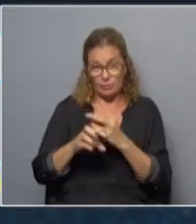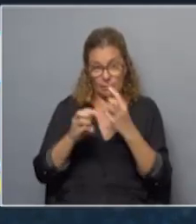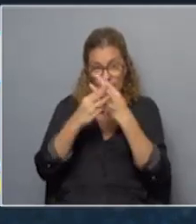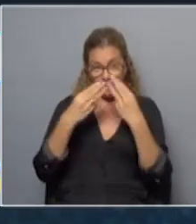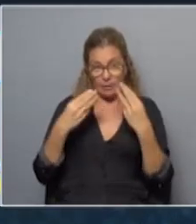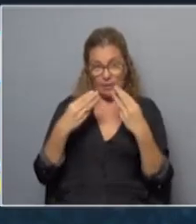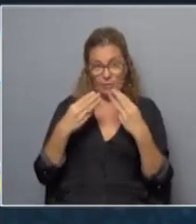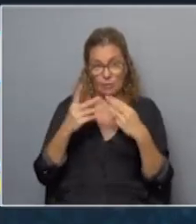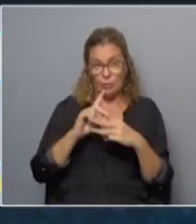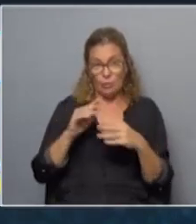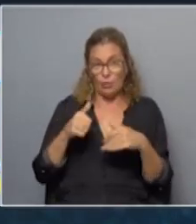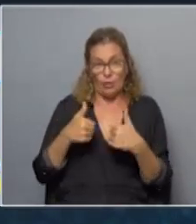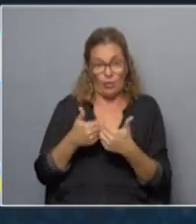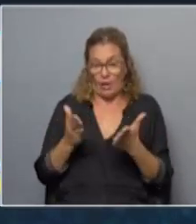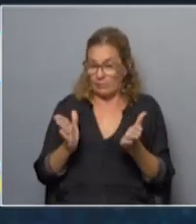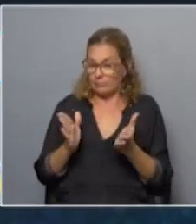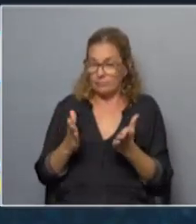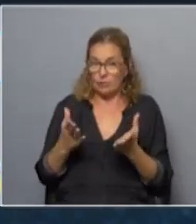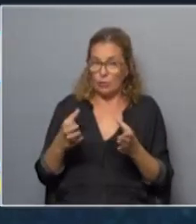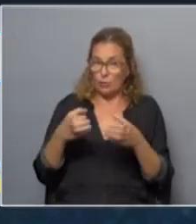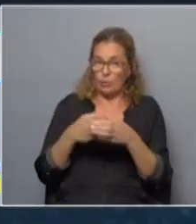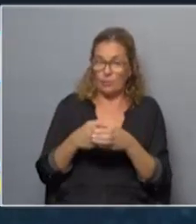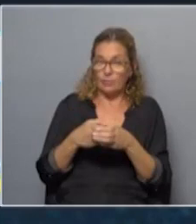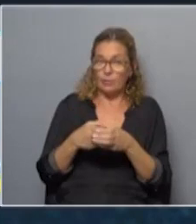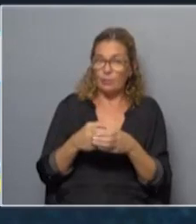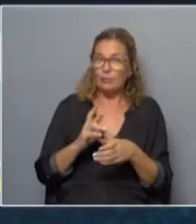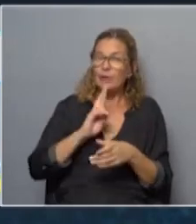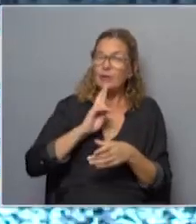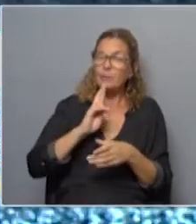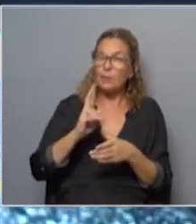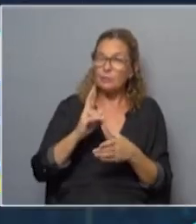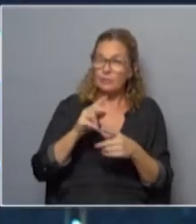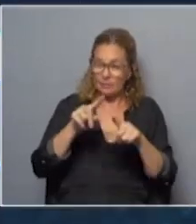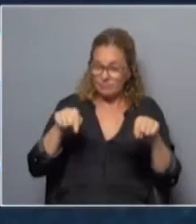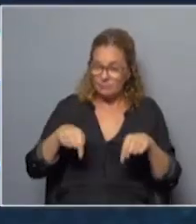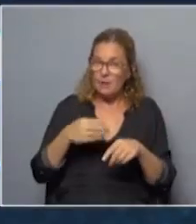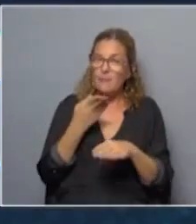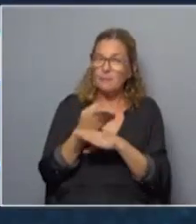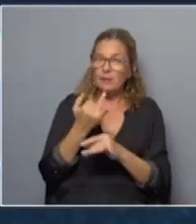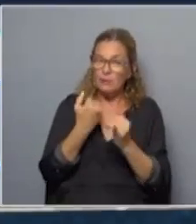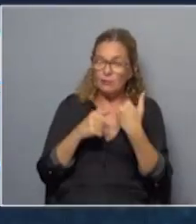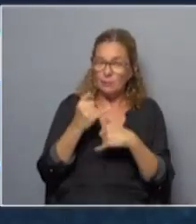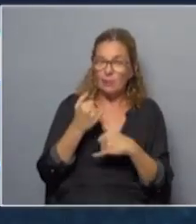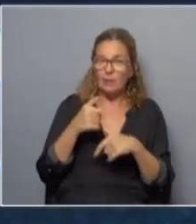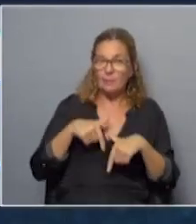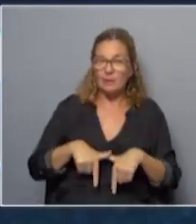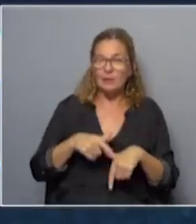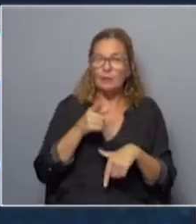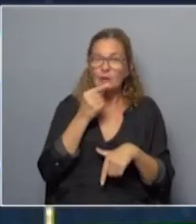no nos dan esa reunión cuando no se responde al oficio en el que se pide información en general con el ministerio